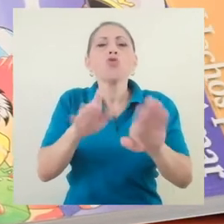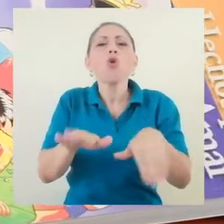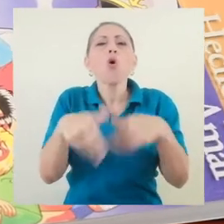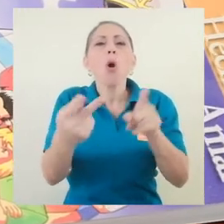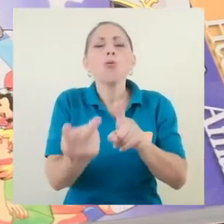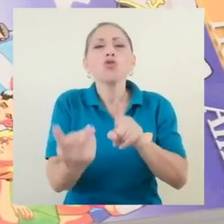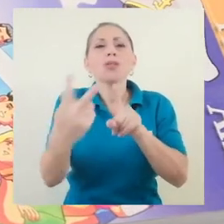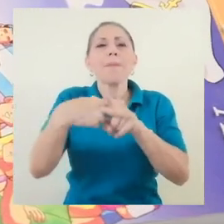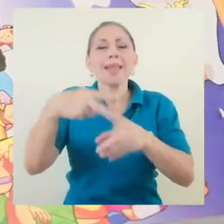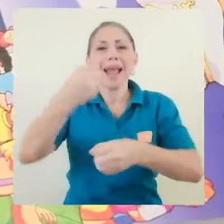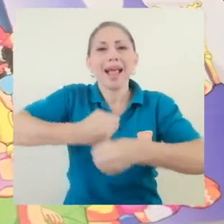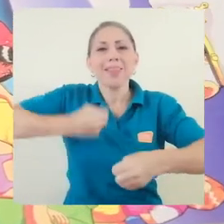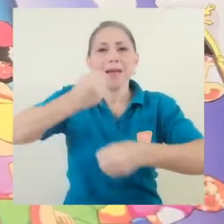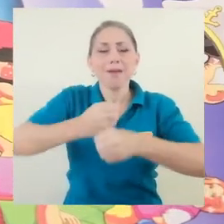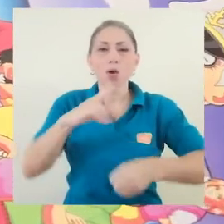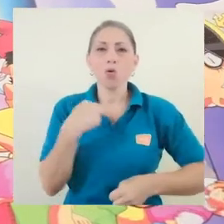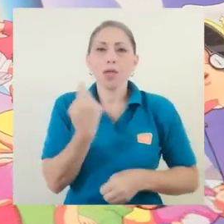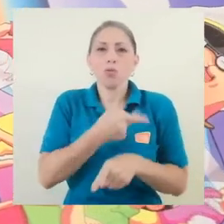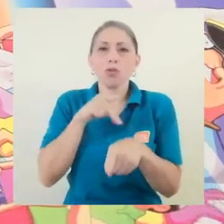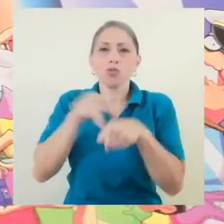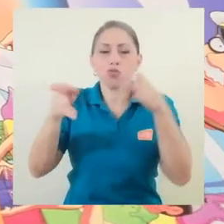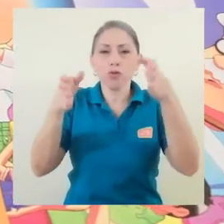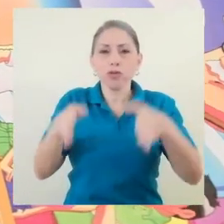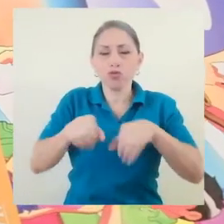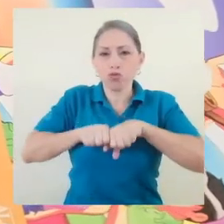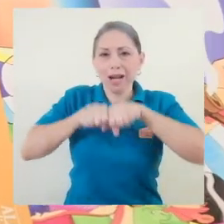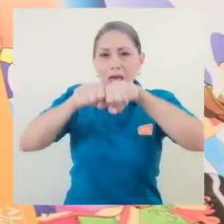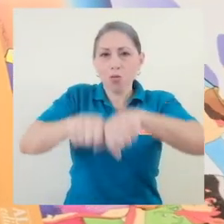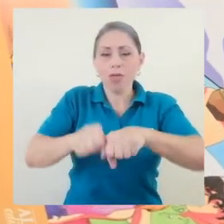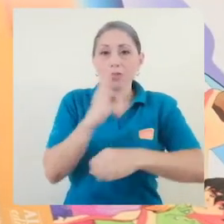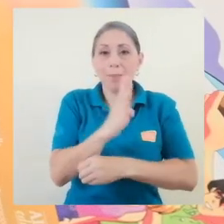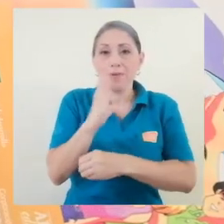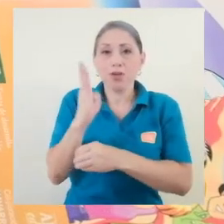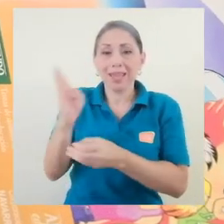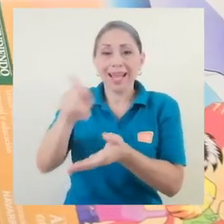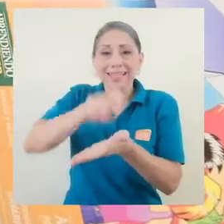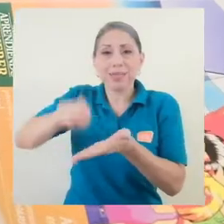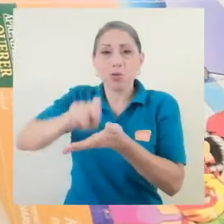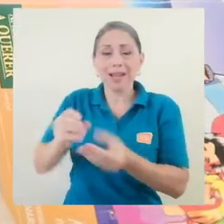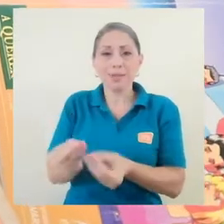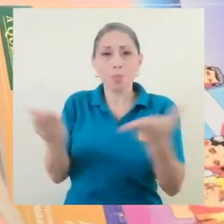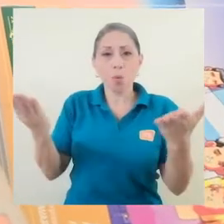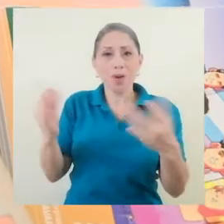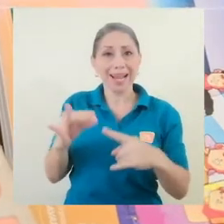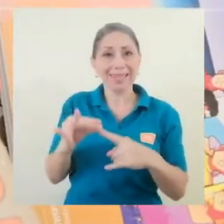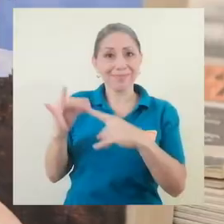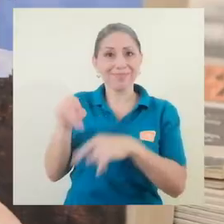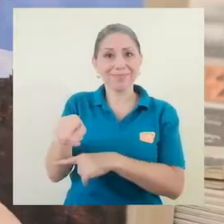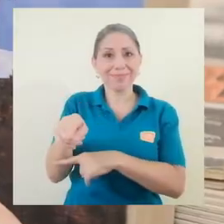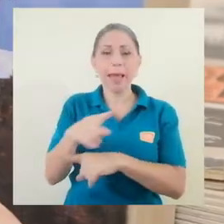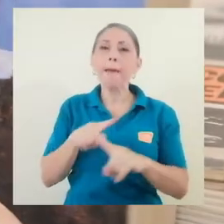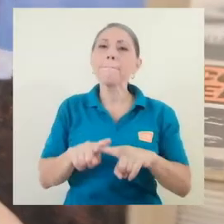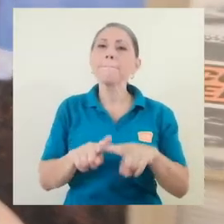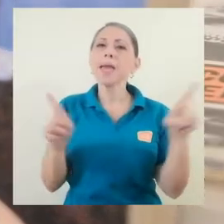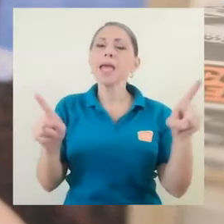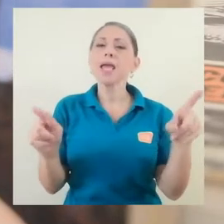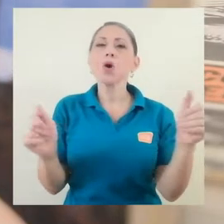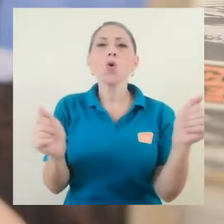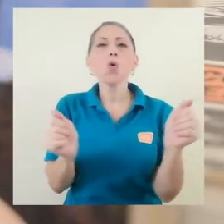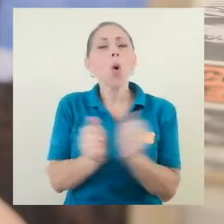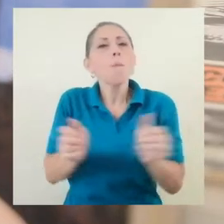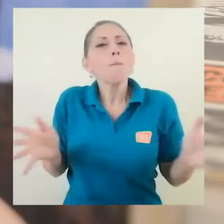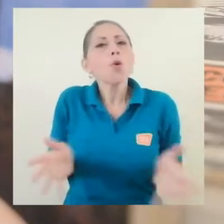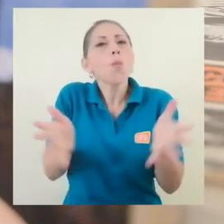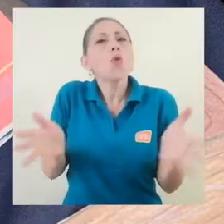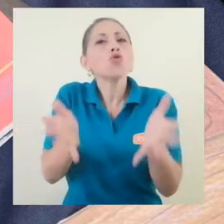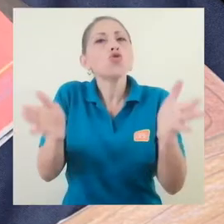al trabajo que hacen nuestros profesionales graduados en bibliotecas escolares y públicas particularmente, pero desde la promoción